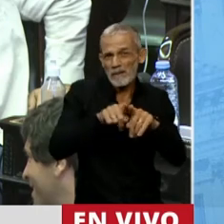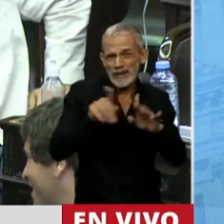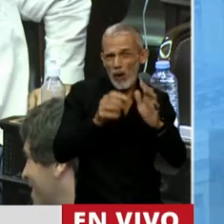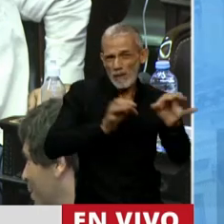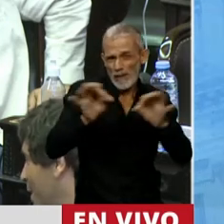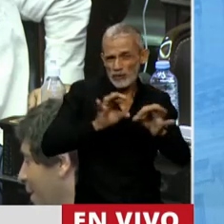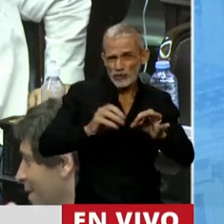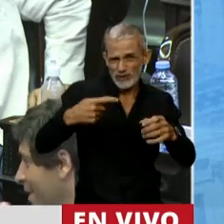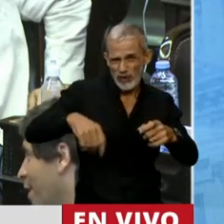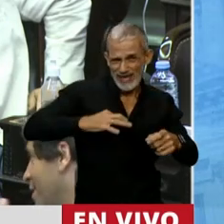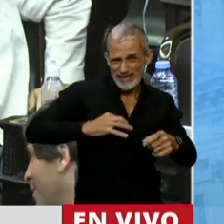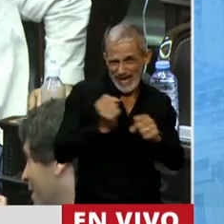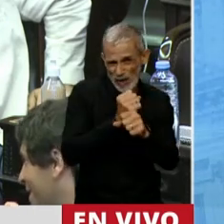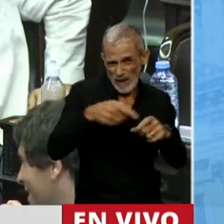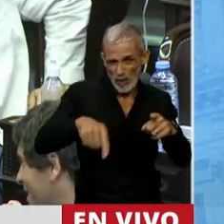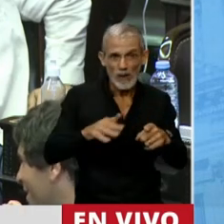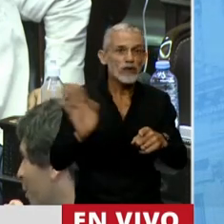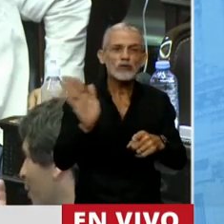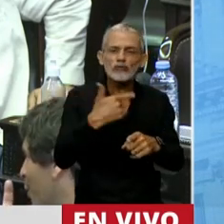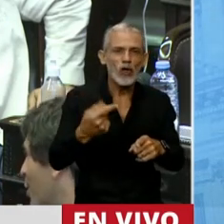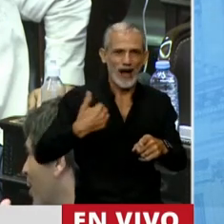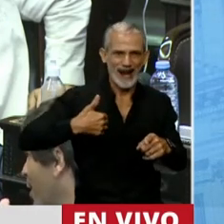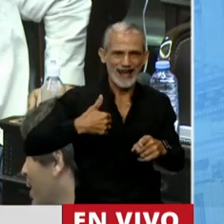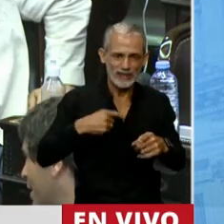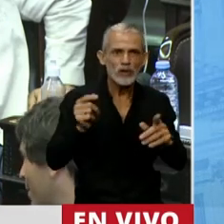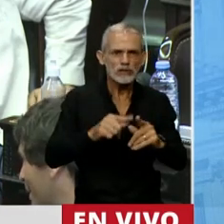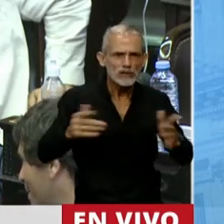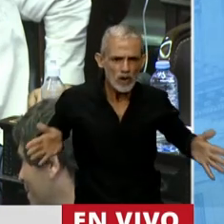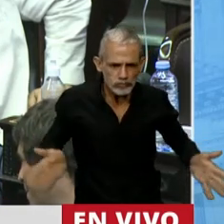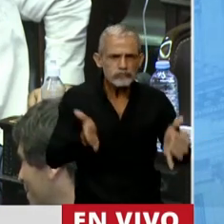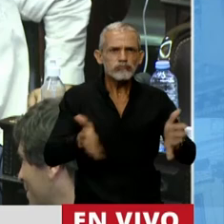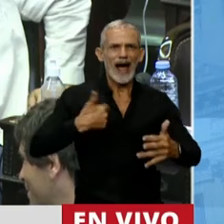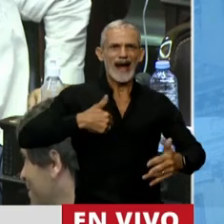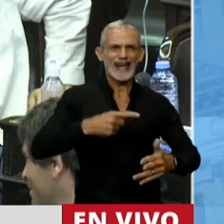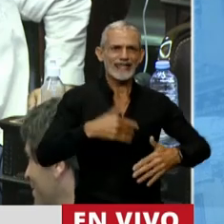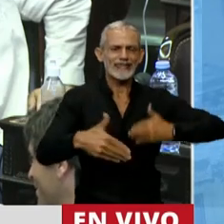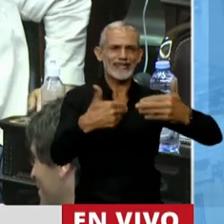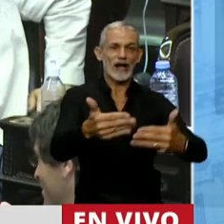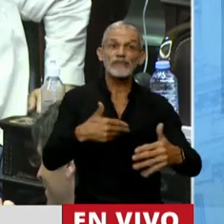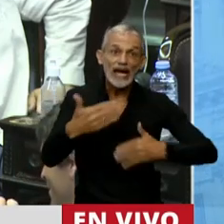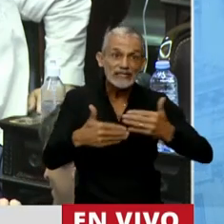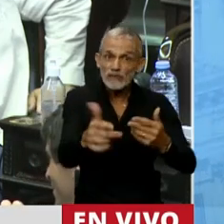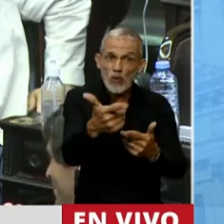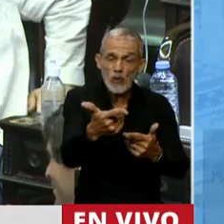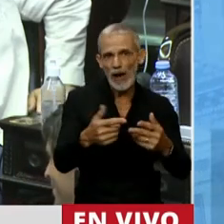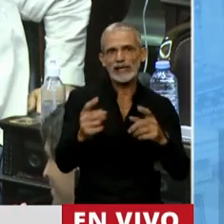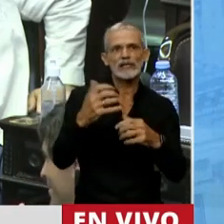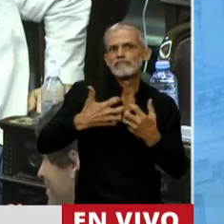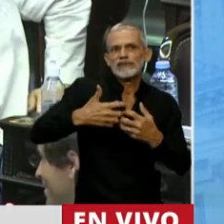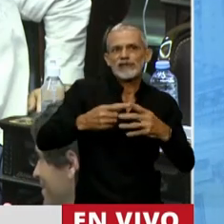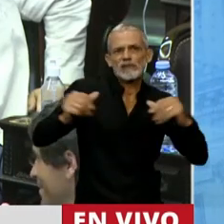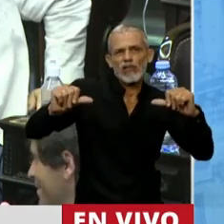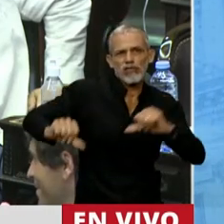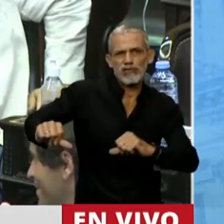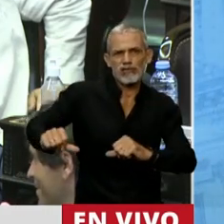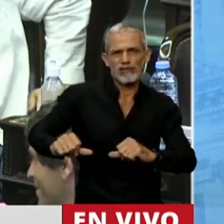que apuesta a que todos los argentinos tenemos que apostar, que es al crecimiento del país. Porque sin crecimiento no hay sistema que soporte, y todos lo sabemos.